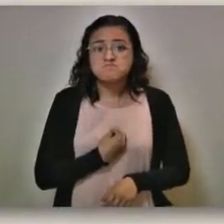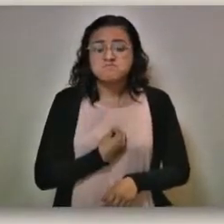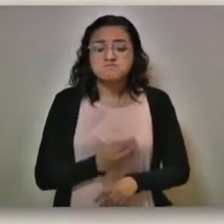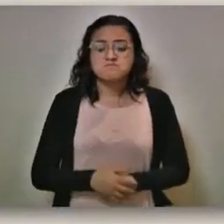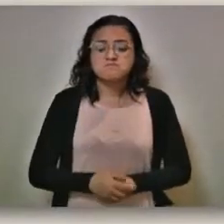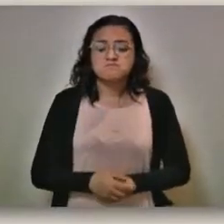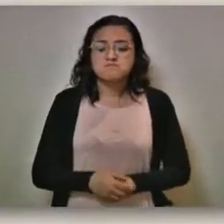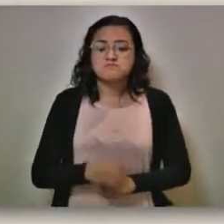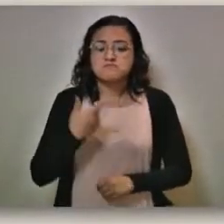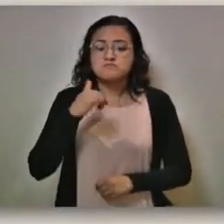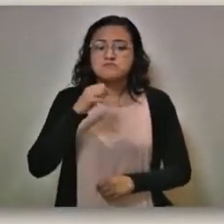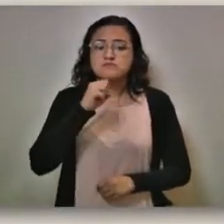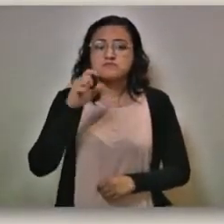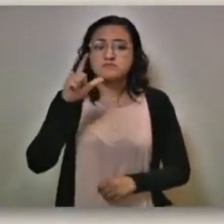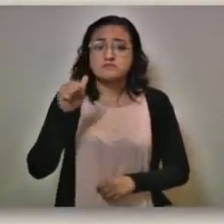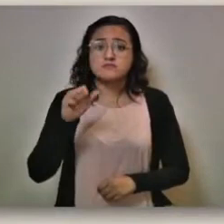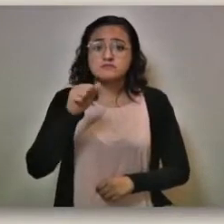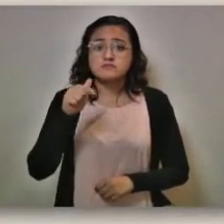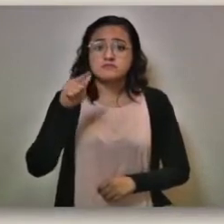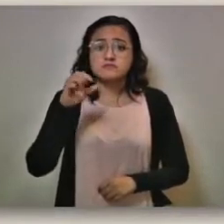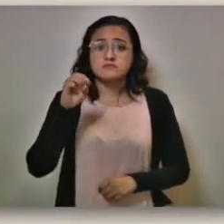Gisela Salomón, Associate Press.